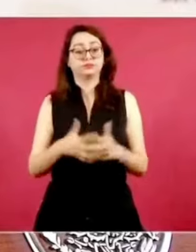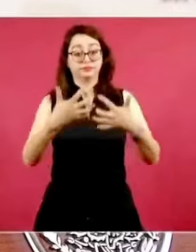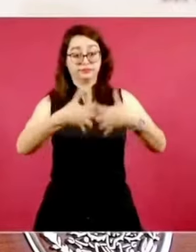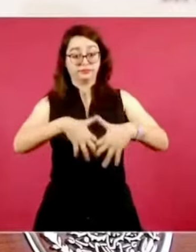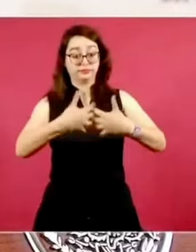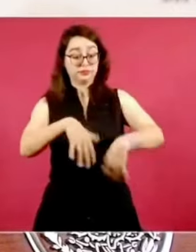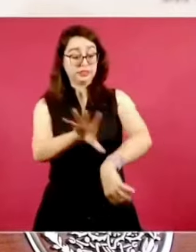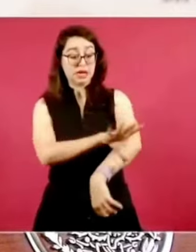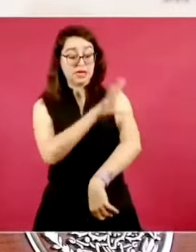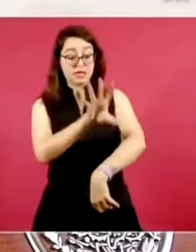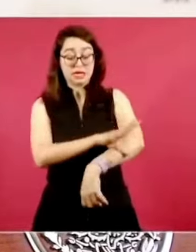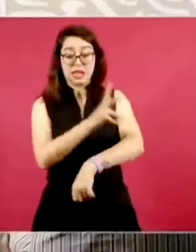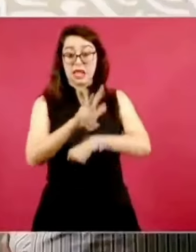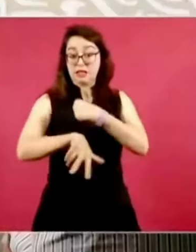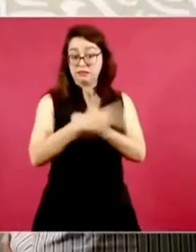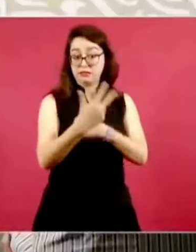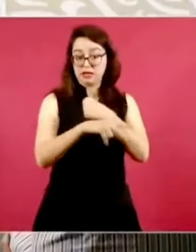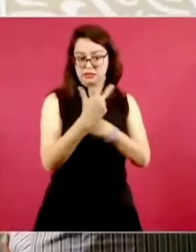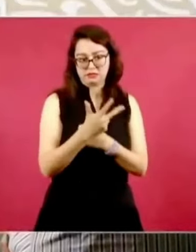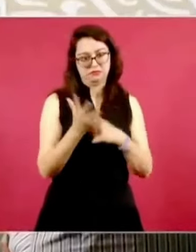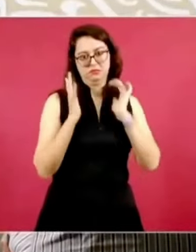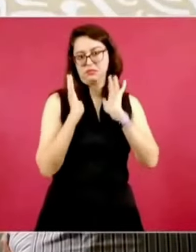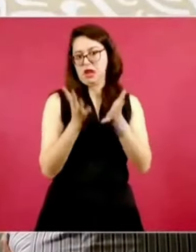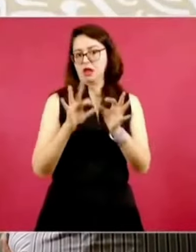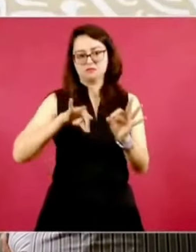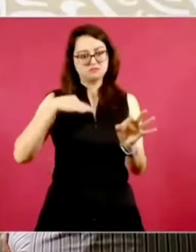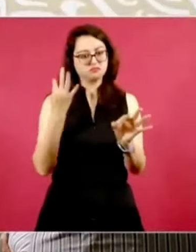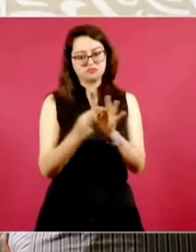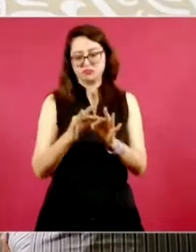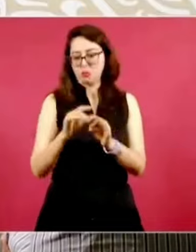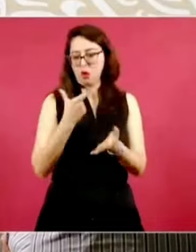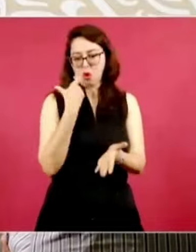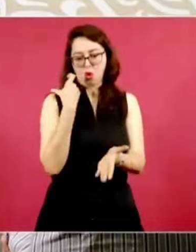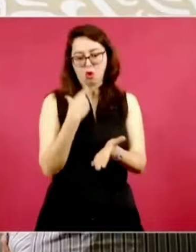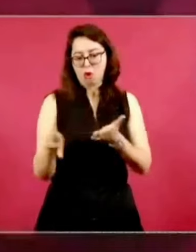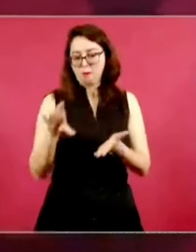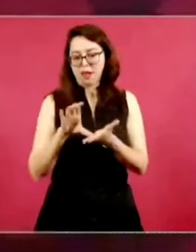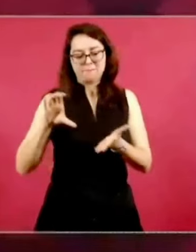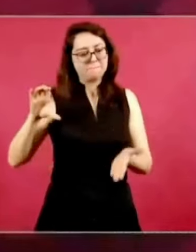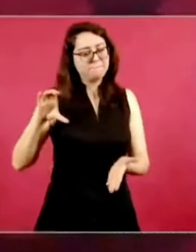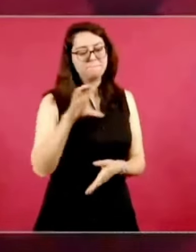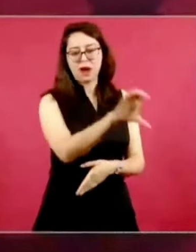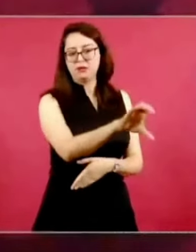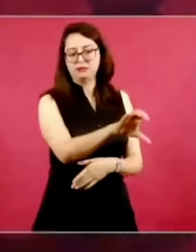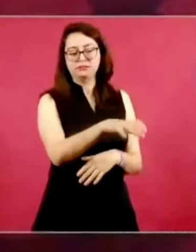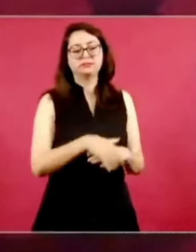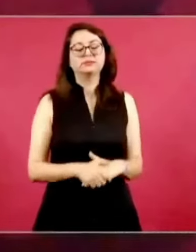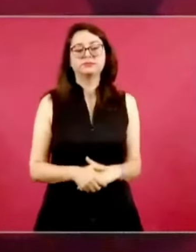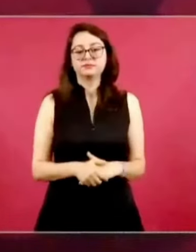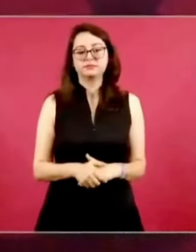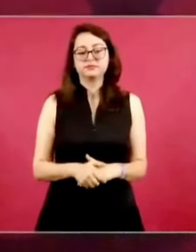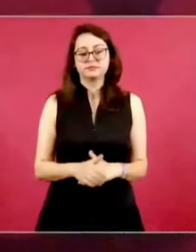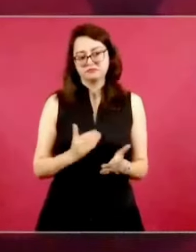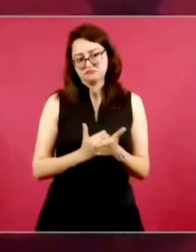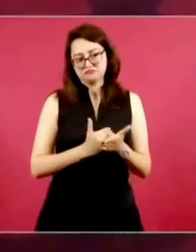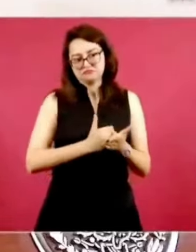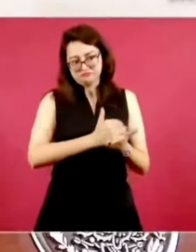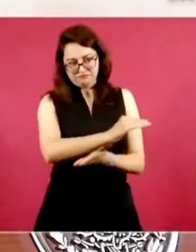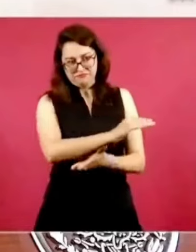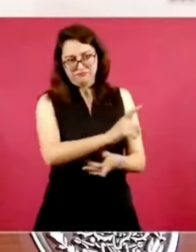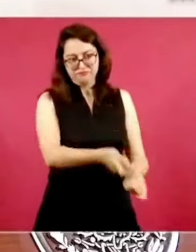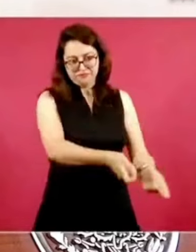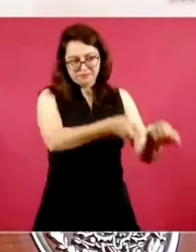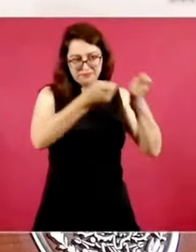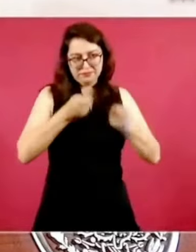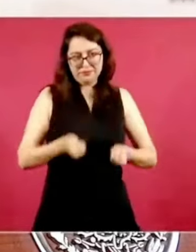de Iberdrola, eso ya está resuelto. Con eso ya